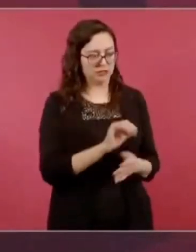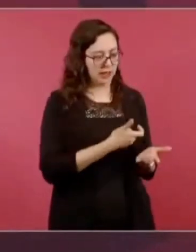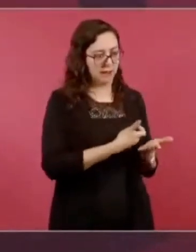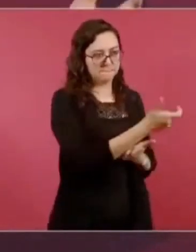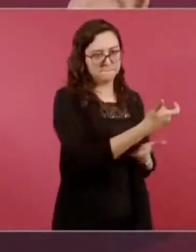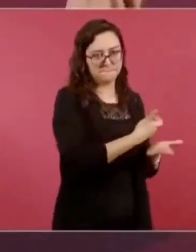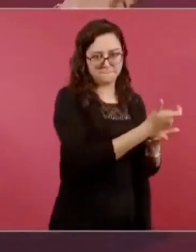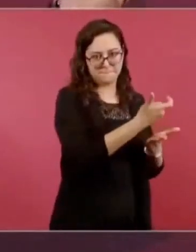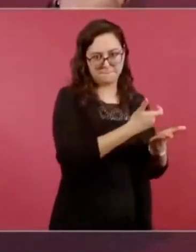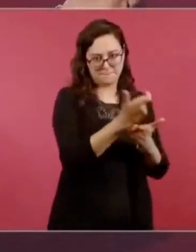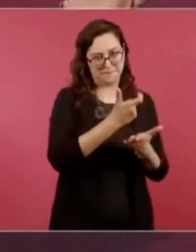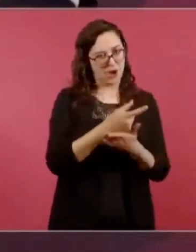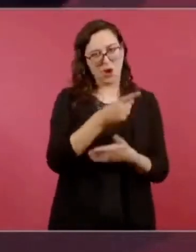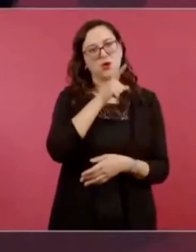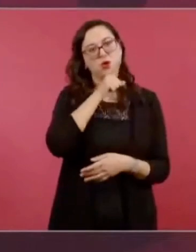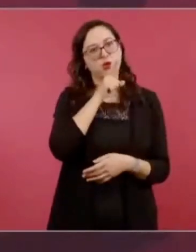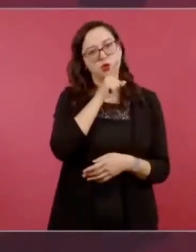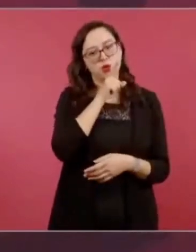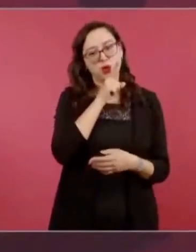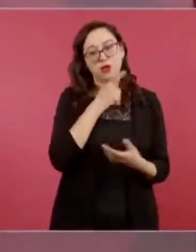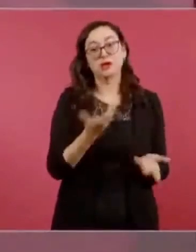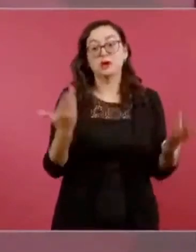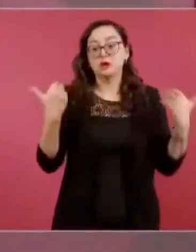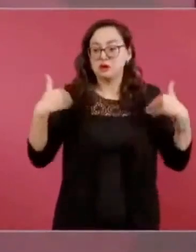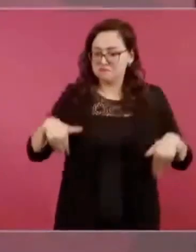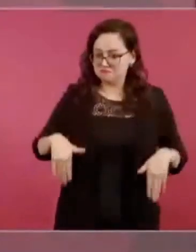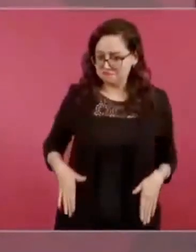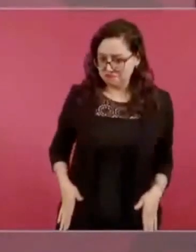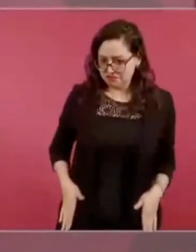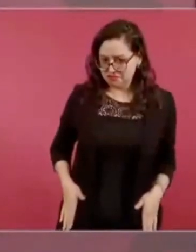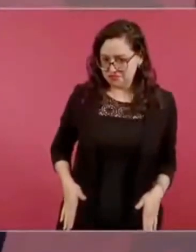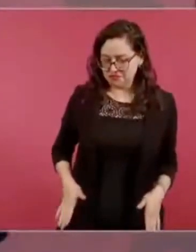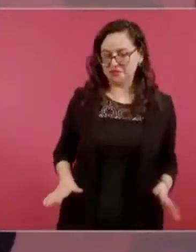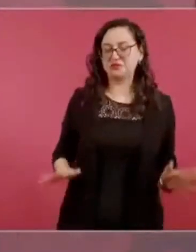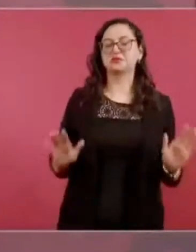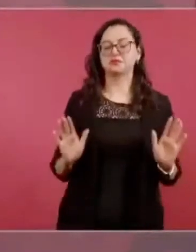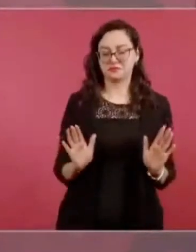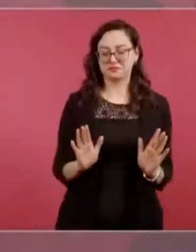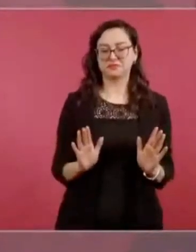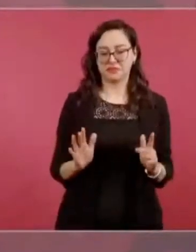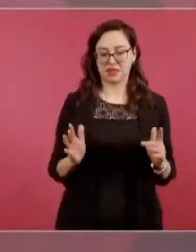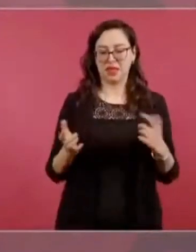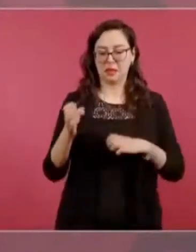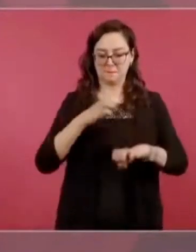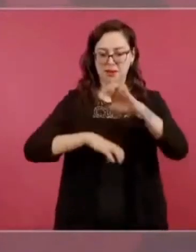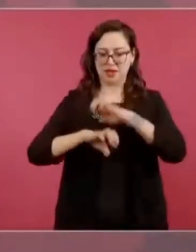Entonces, ¿qué les quedó a ellos, a la empresa?